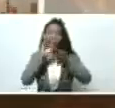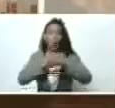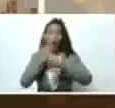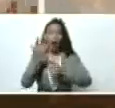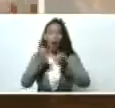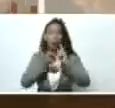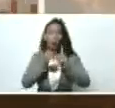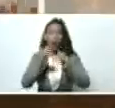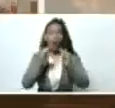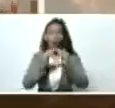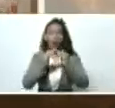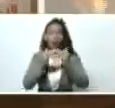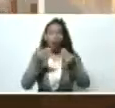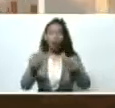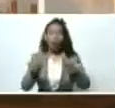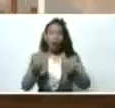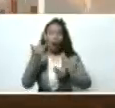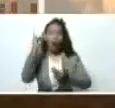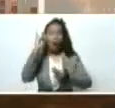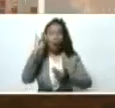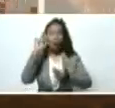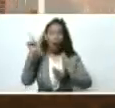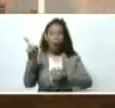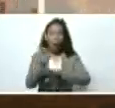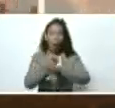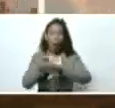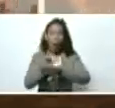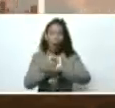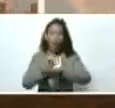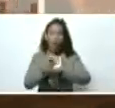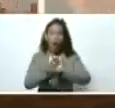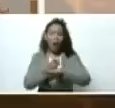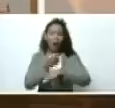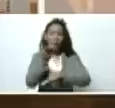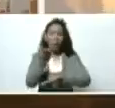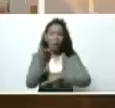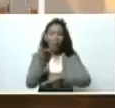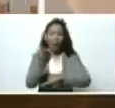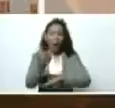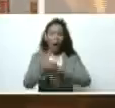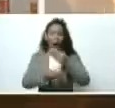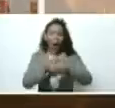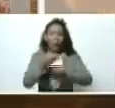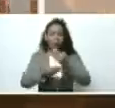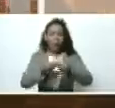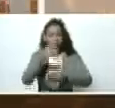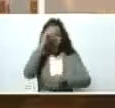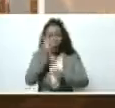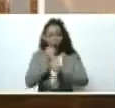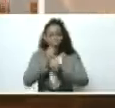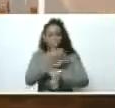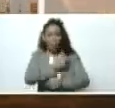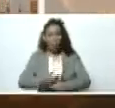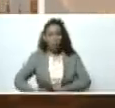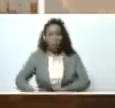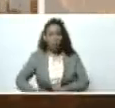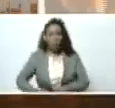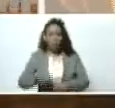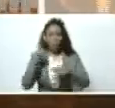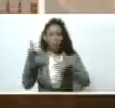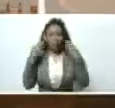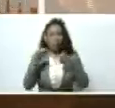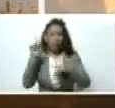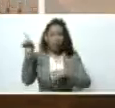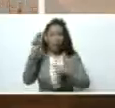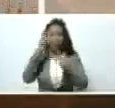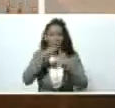que aporte el gobierno que usted percibe, presidente. Así que bueno, es normal ya en Táchira,